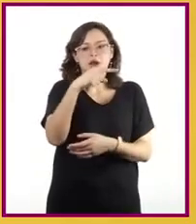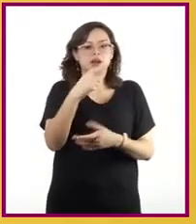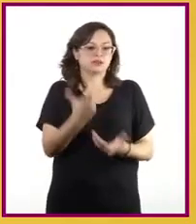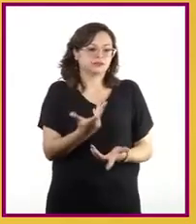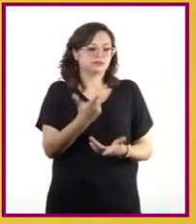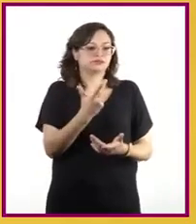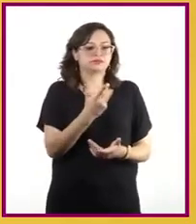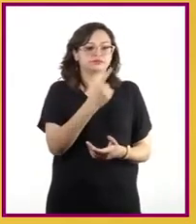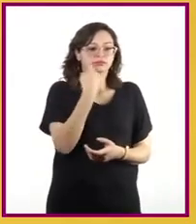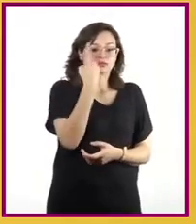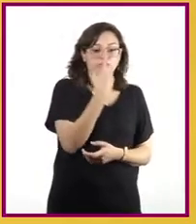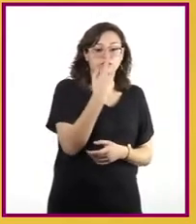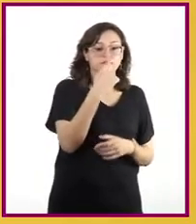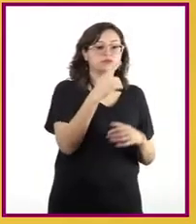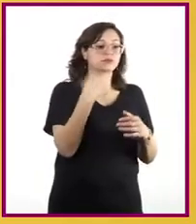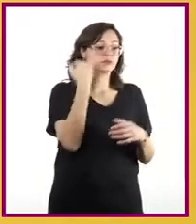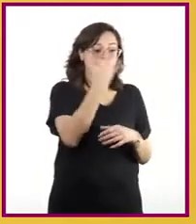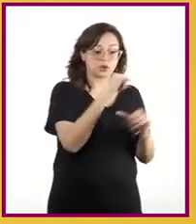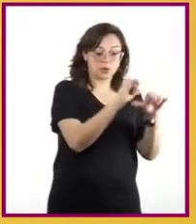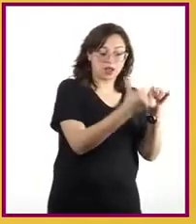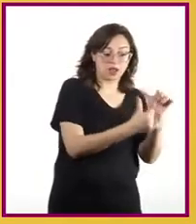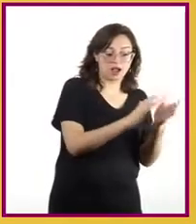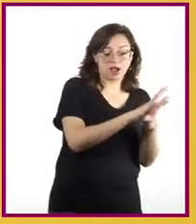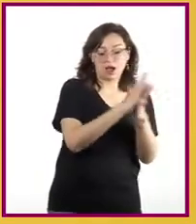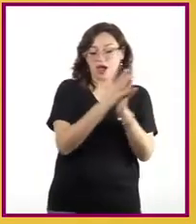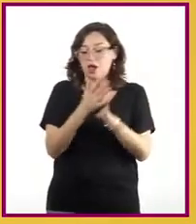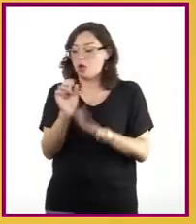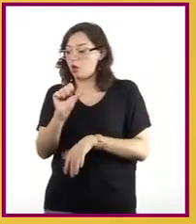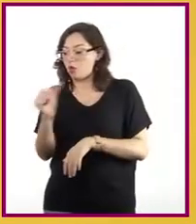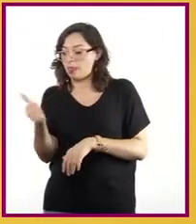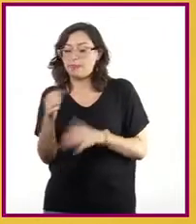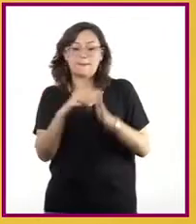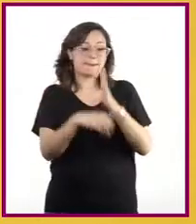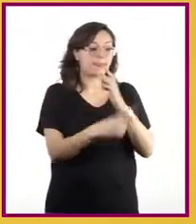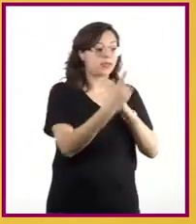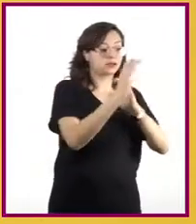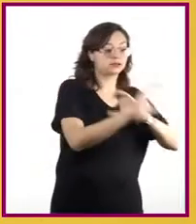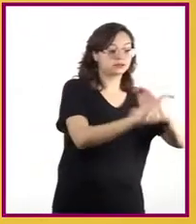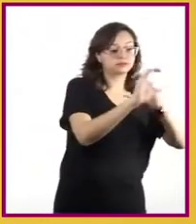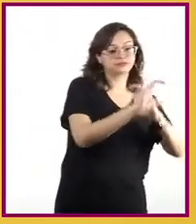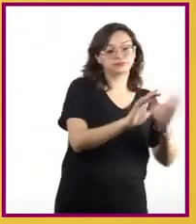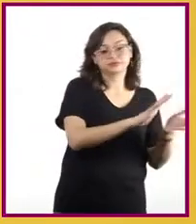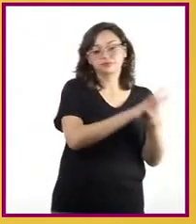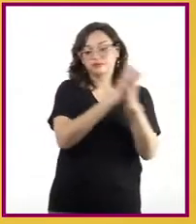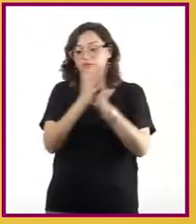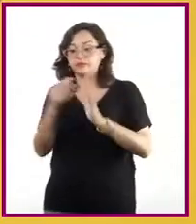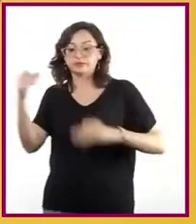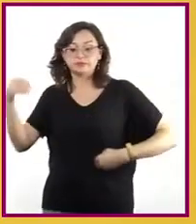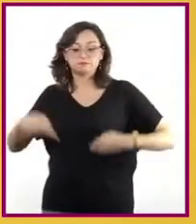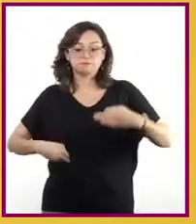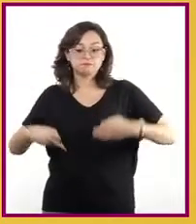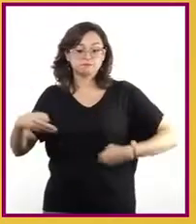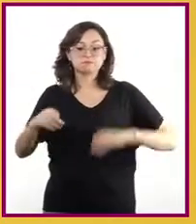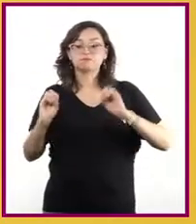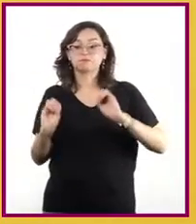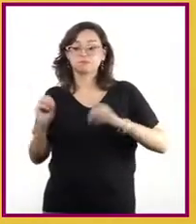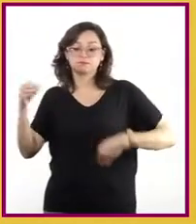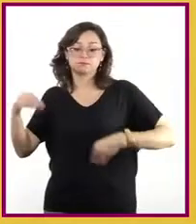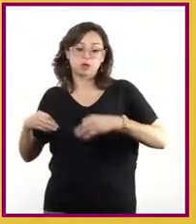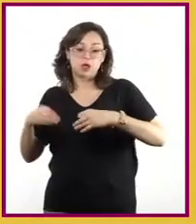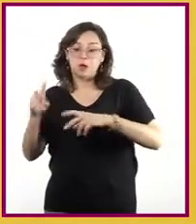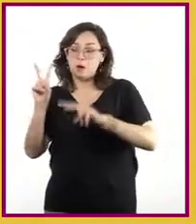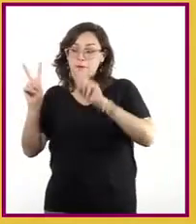mensaje de un lenguaje artístico a otro. Por ejemplo, de una canción a una obra visual o una obra de teatro.